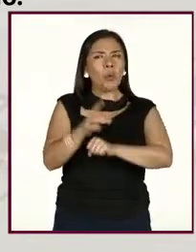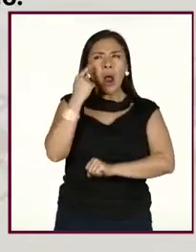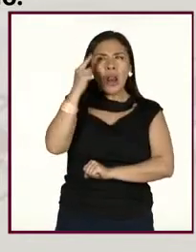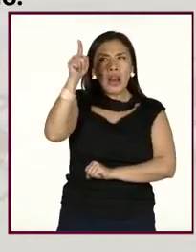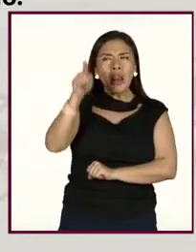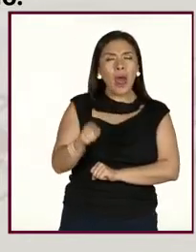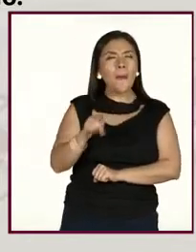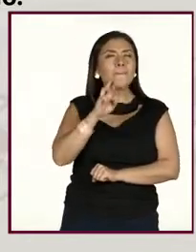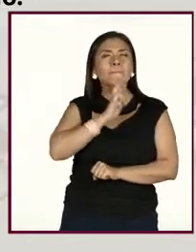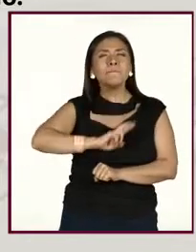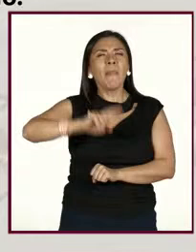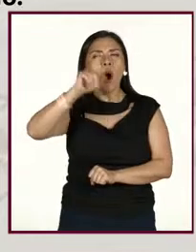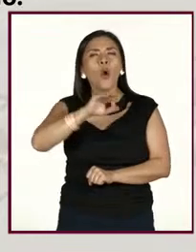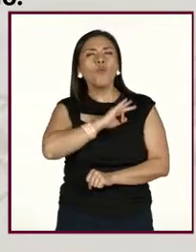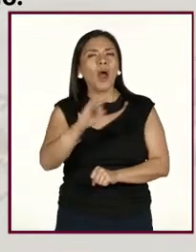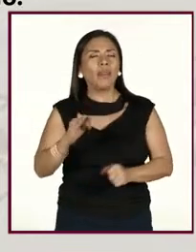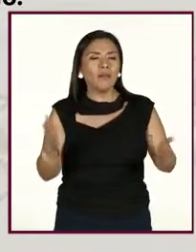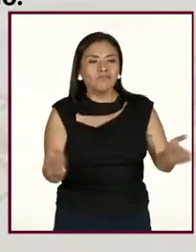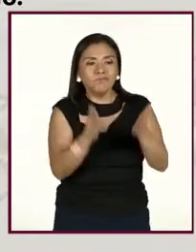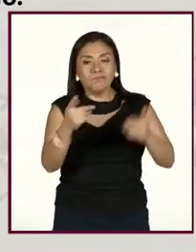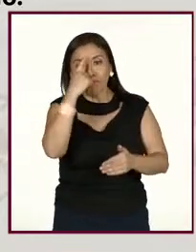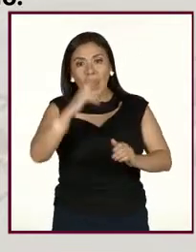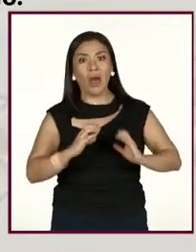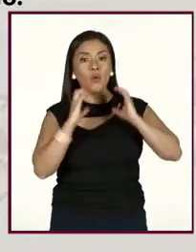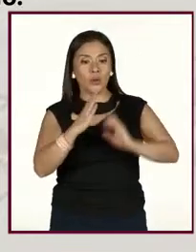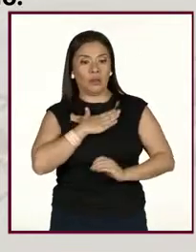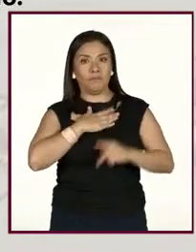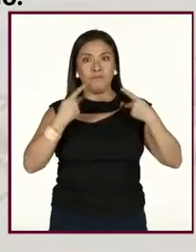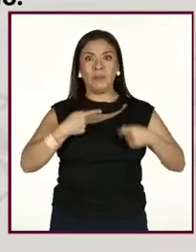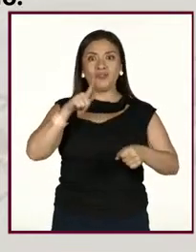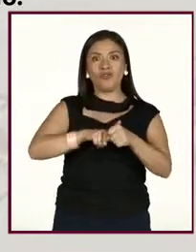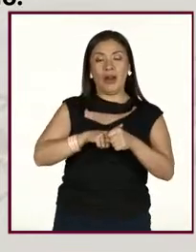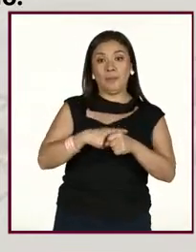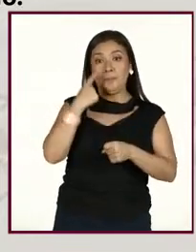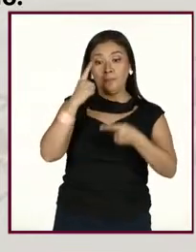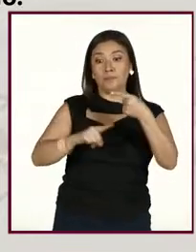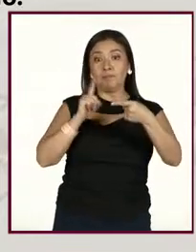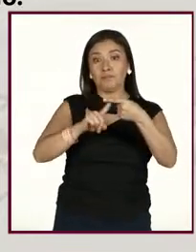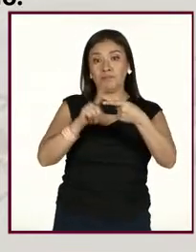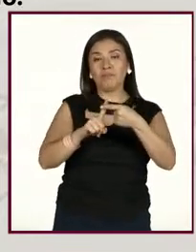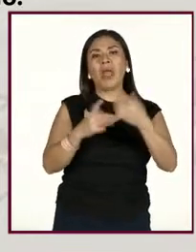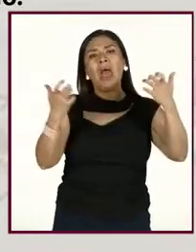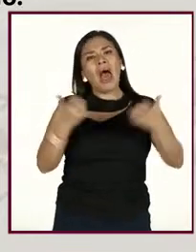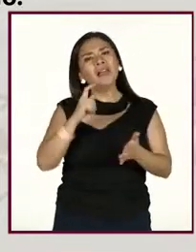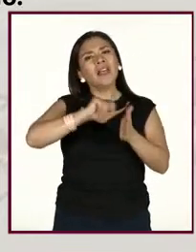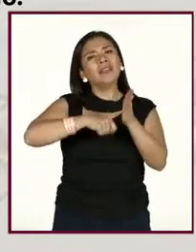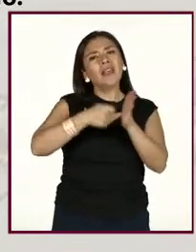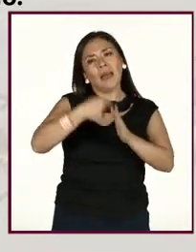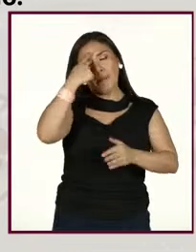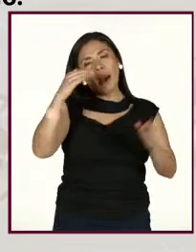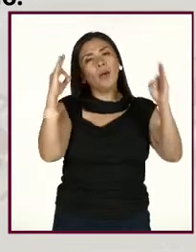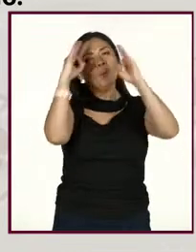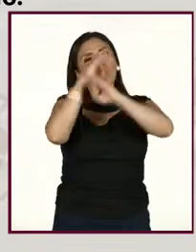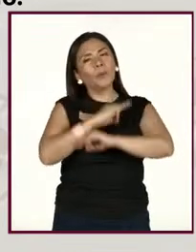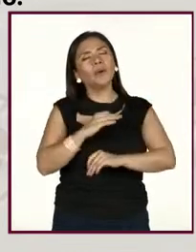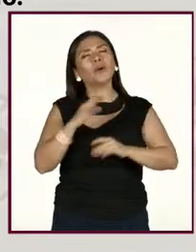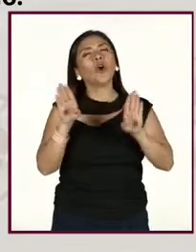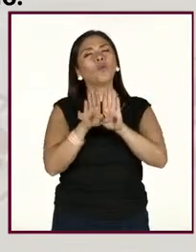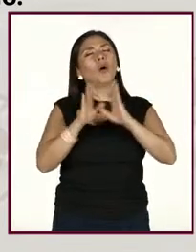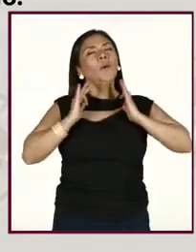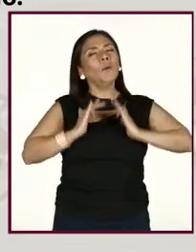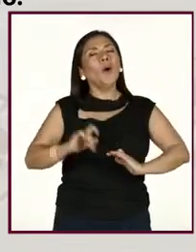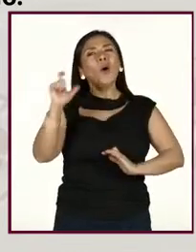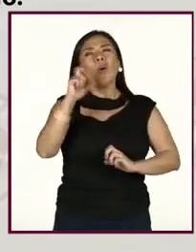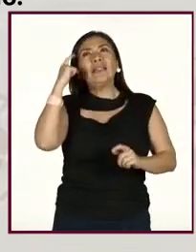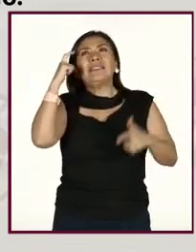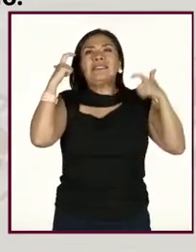efectiva para promover tu autocuidado? A. Practicar técnicas de relajación durante momentos de